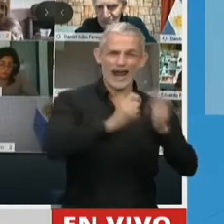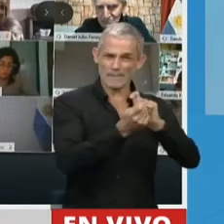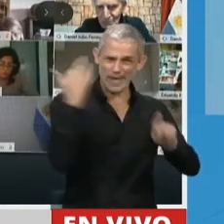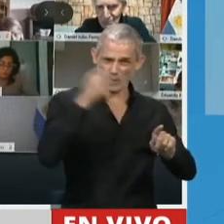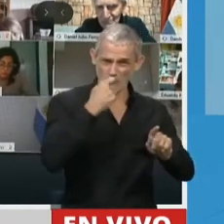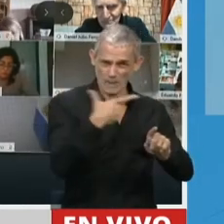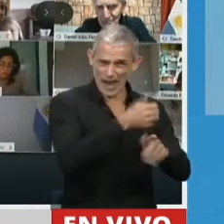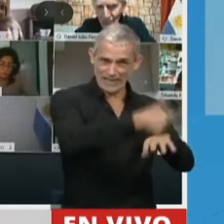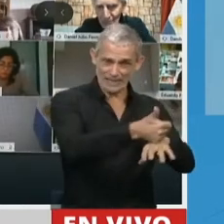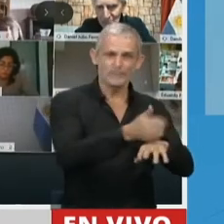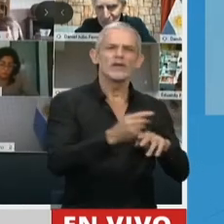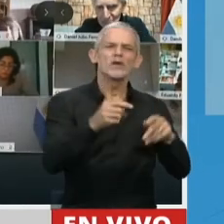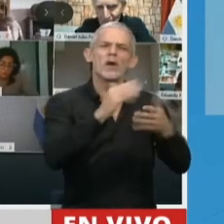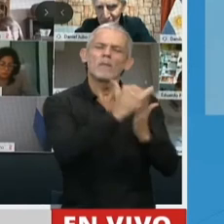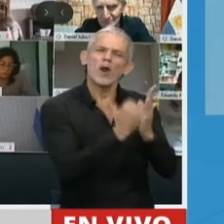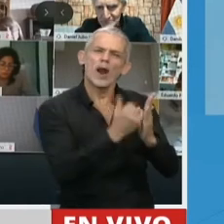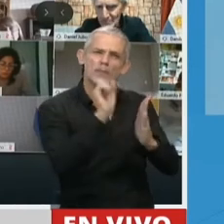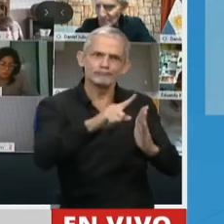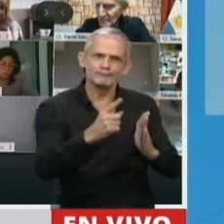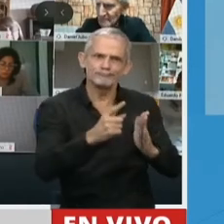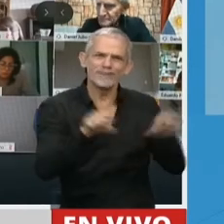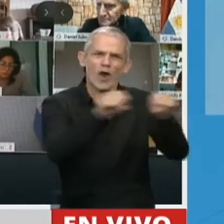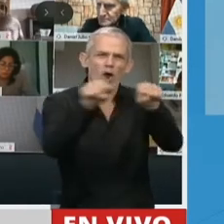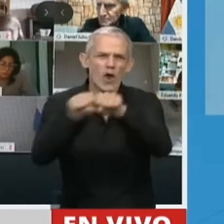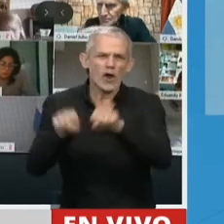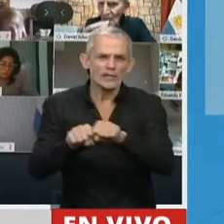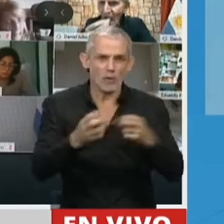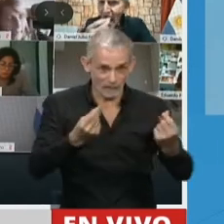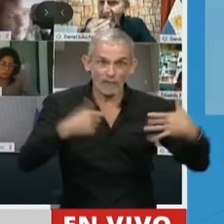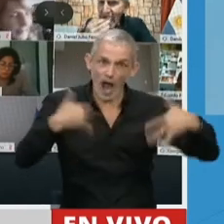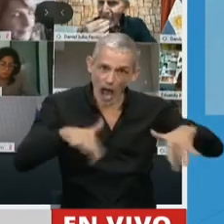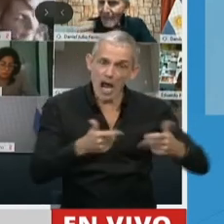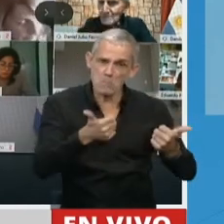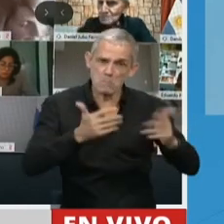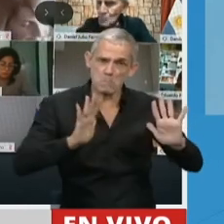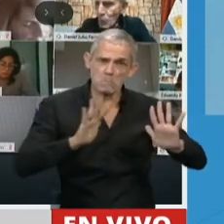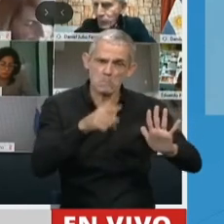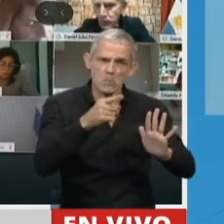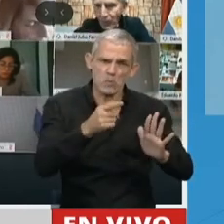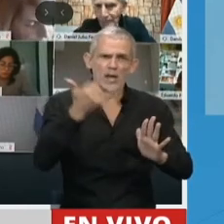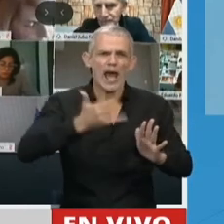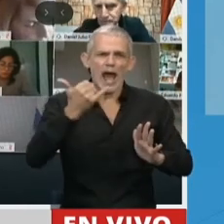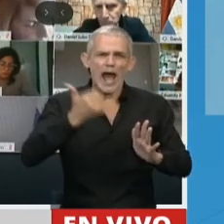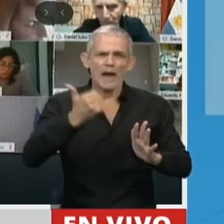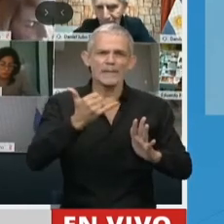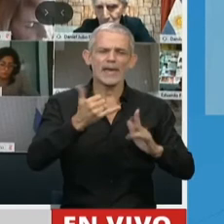aquel programa de conectividad del cual yo creo que tiene un enorme valor que estuvo arropado de mucha